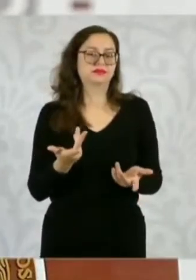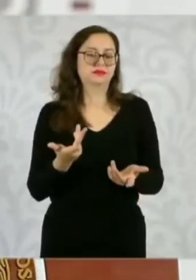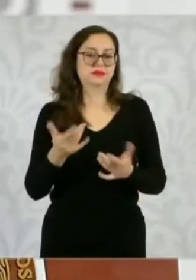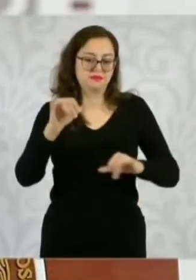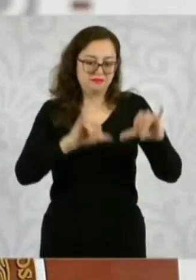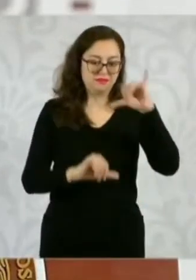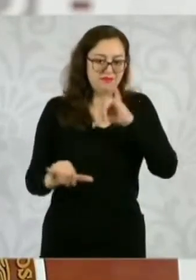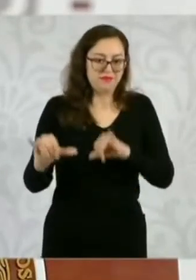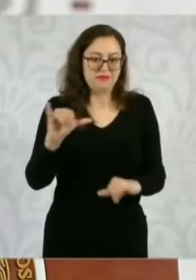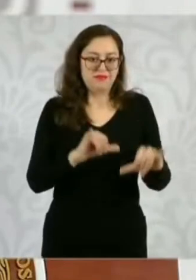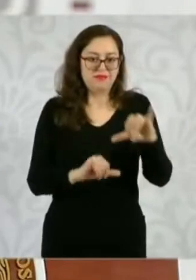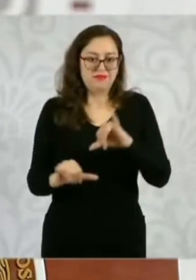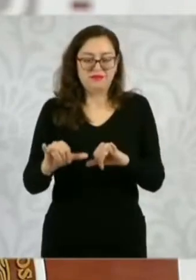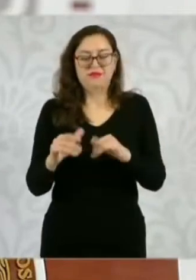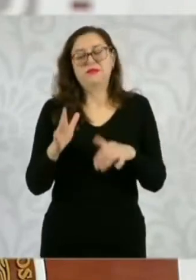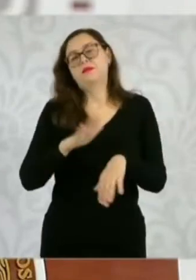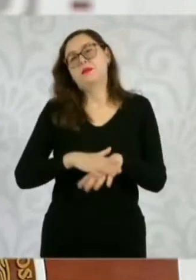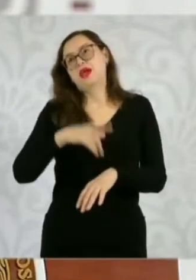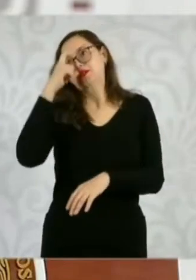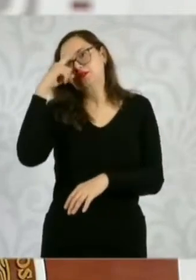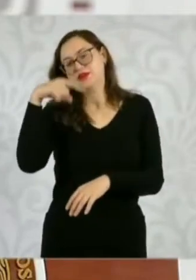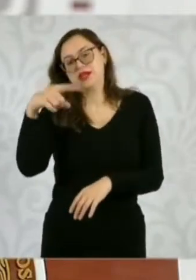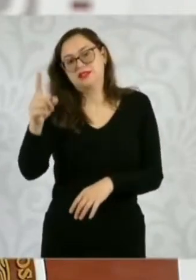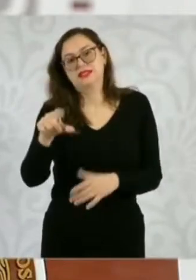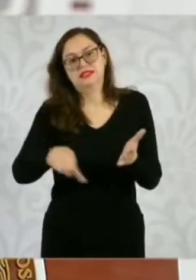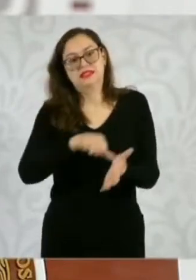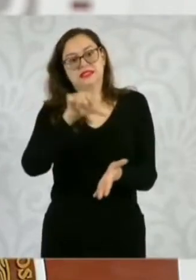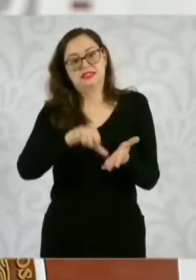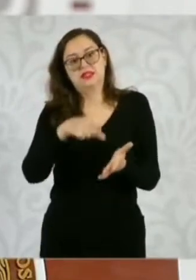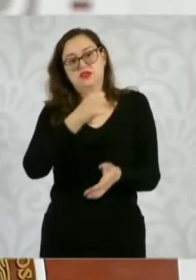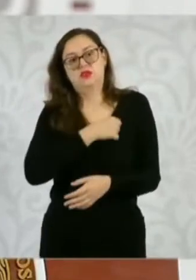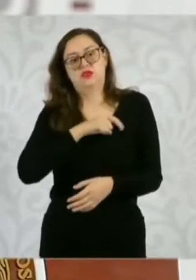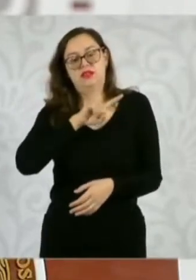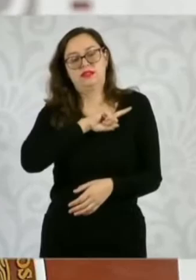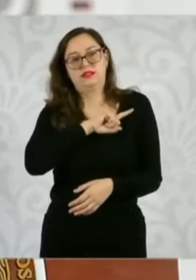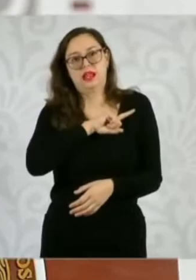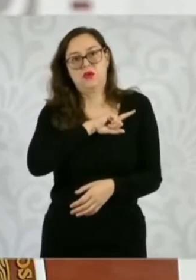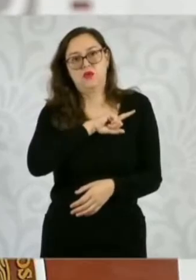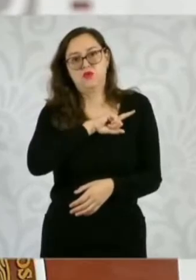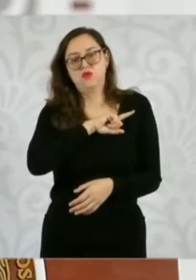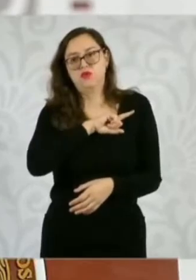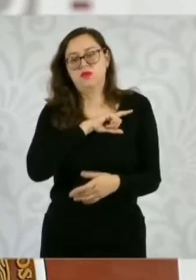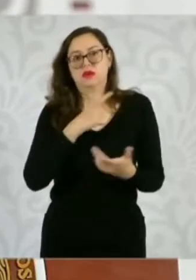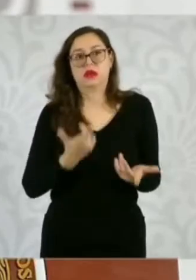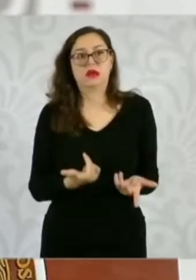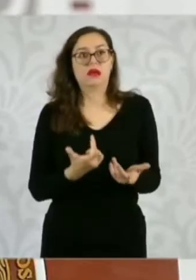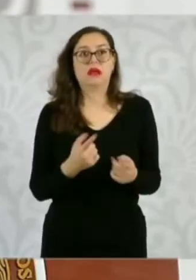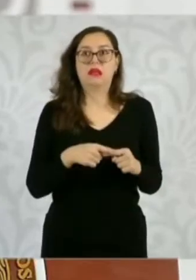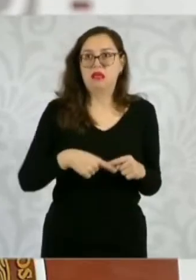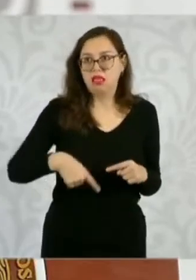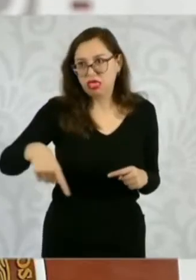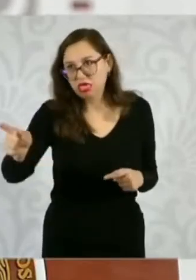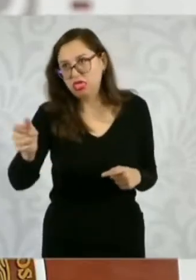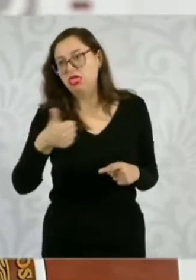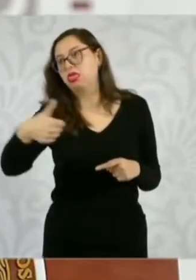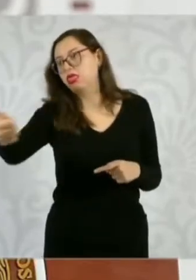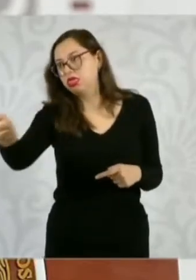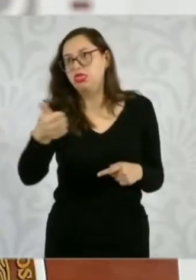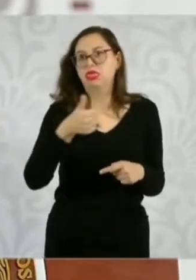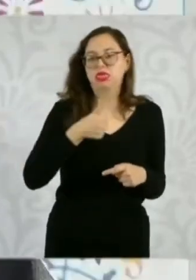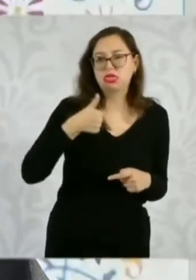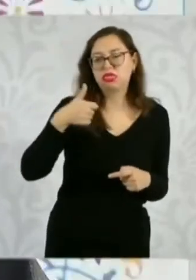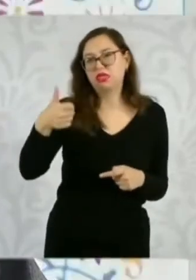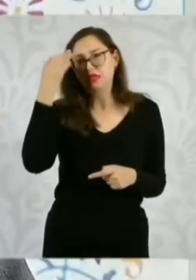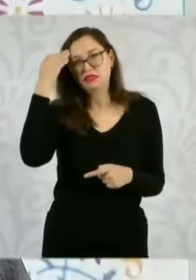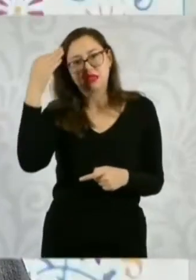a liberar a los hospitales de saturación y poder hacer diagnósticos con mayor información por